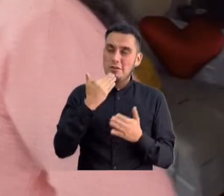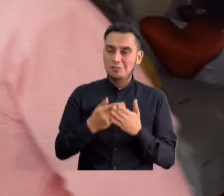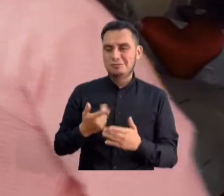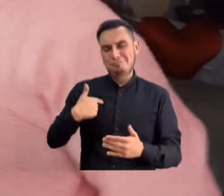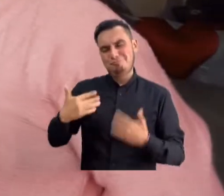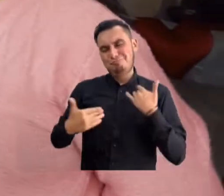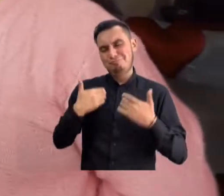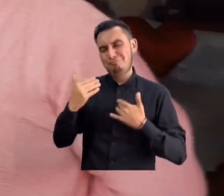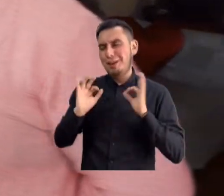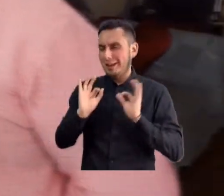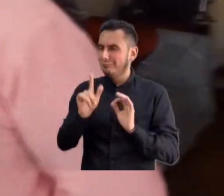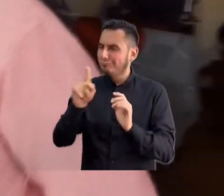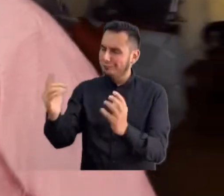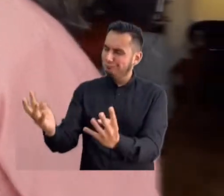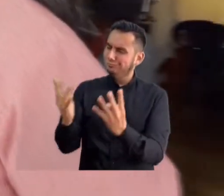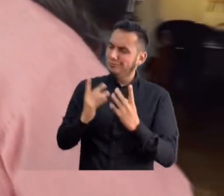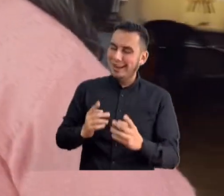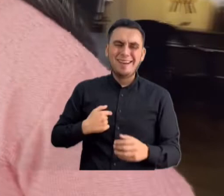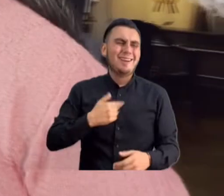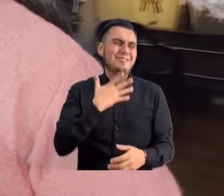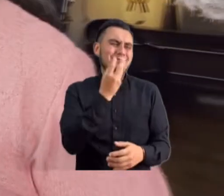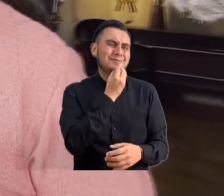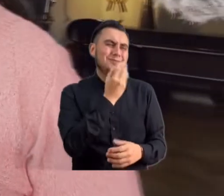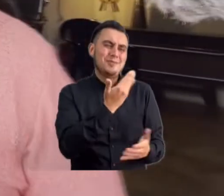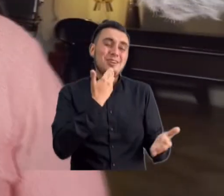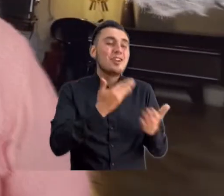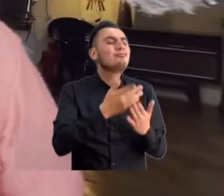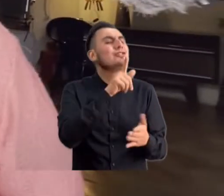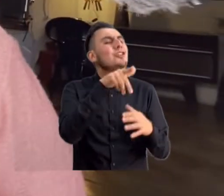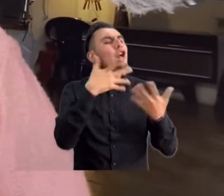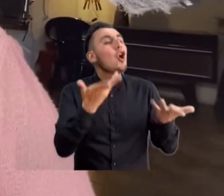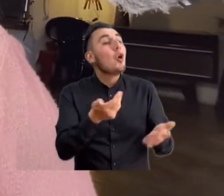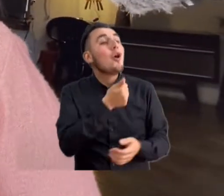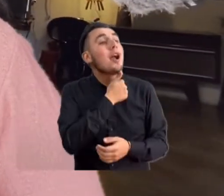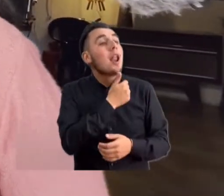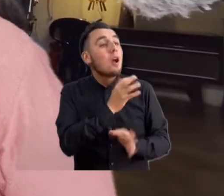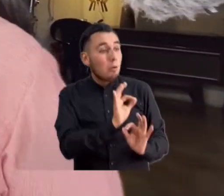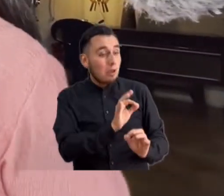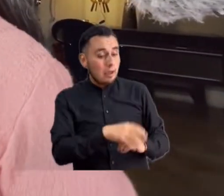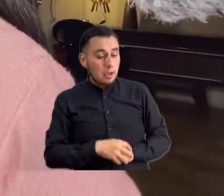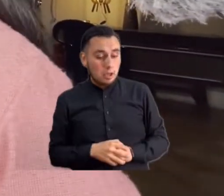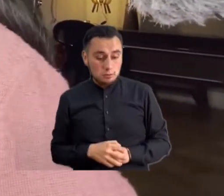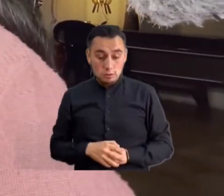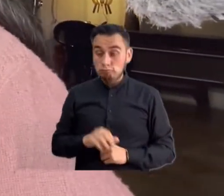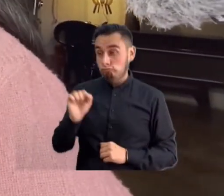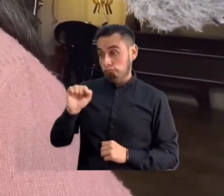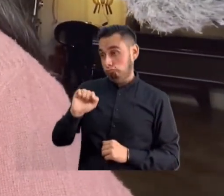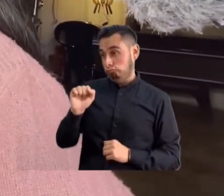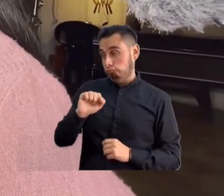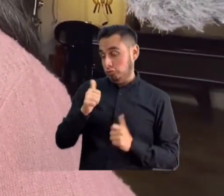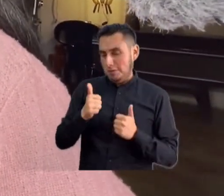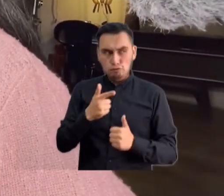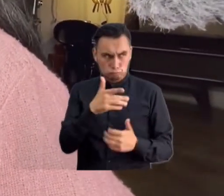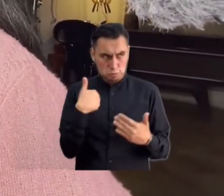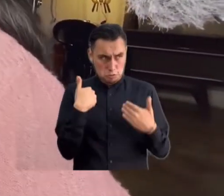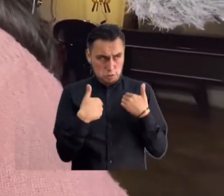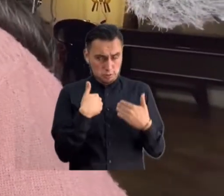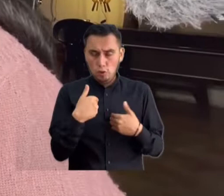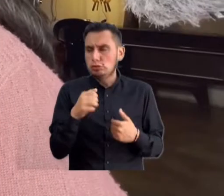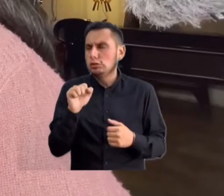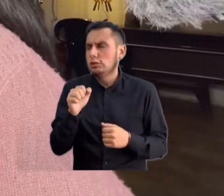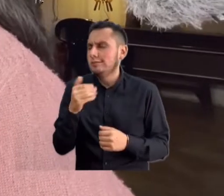tenerlos en el corregimiento y aquí en Linda, muchas gracias. ¿Cómo le ha ido con el acueducto? Muy bien. ¿Está contenta?